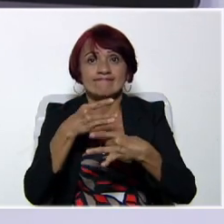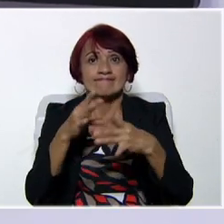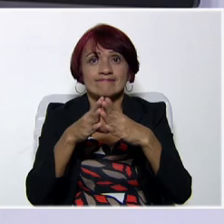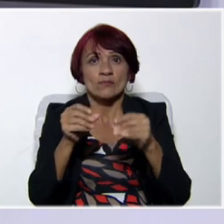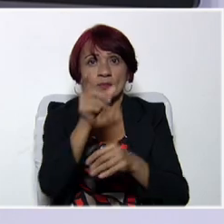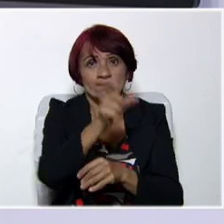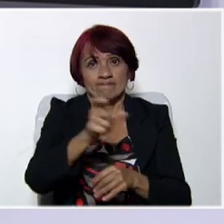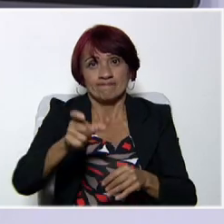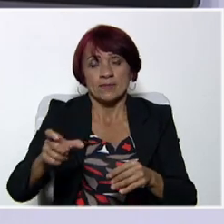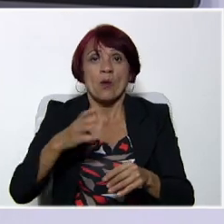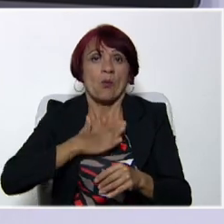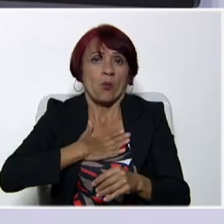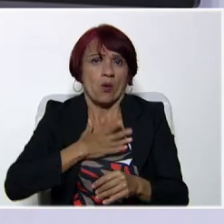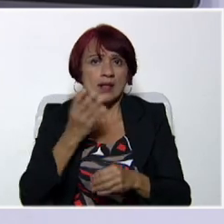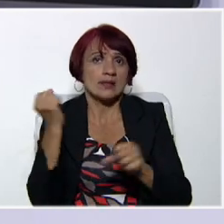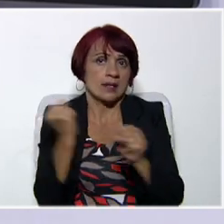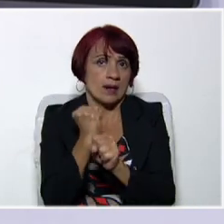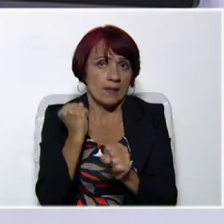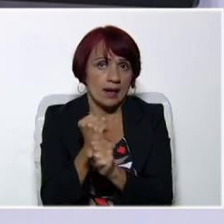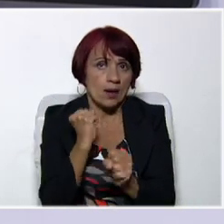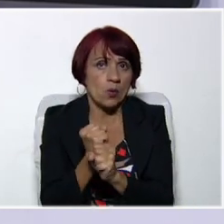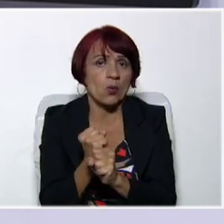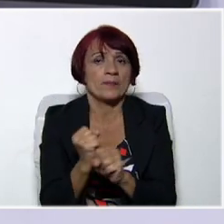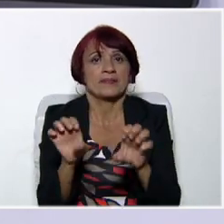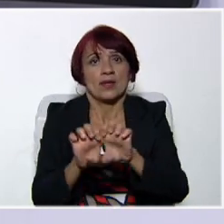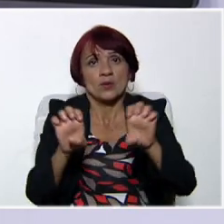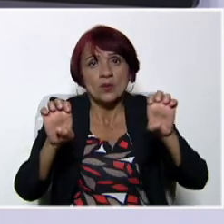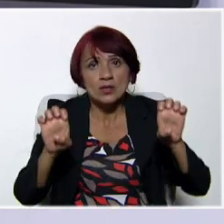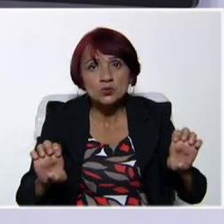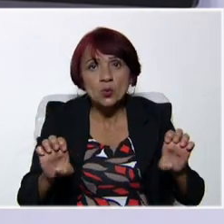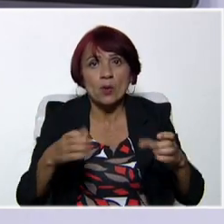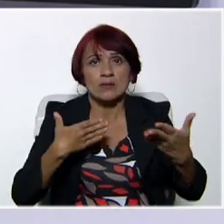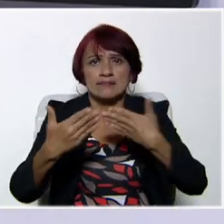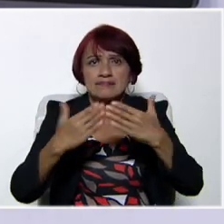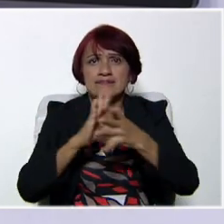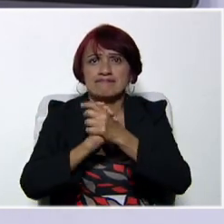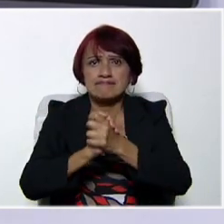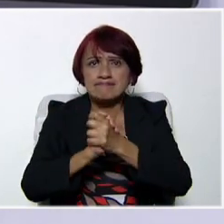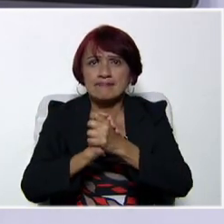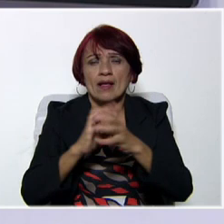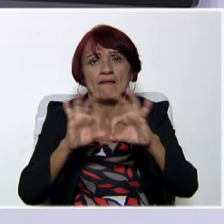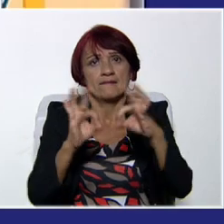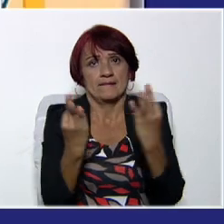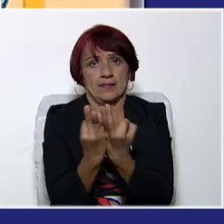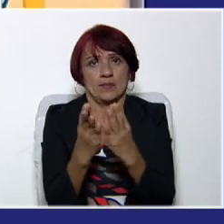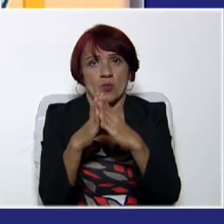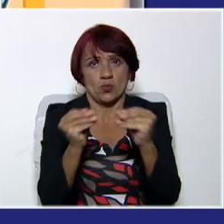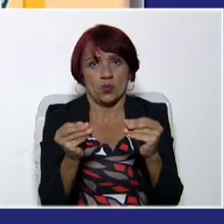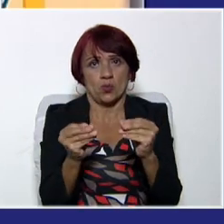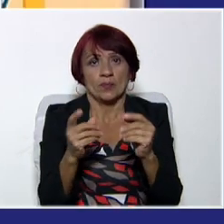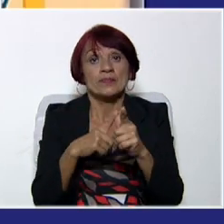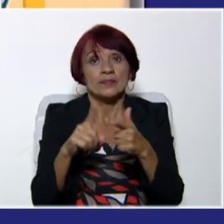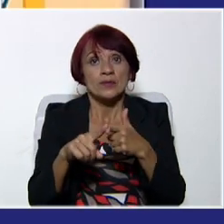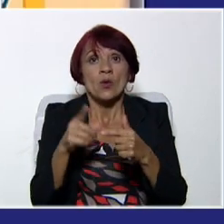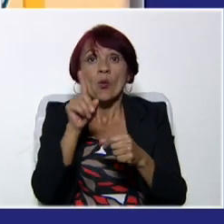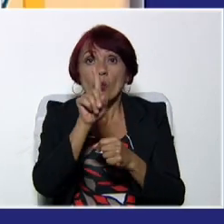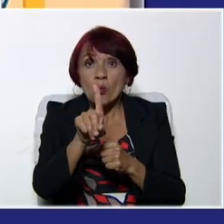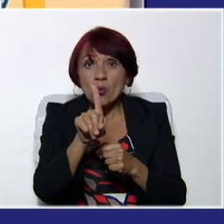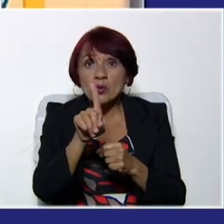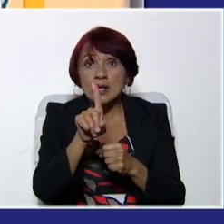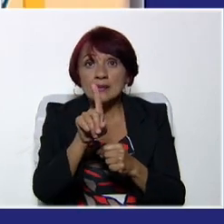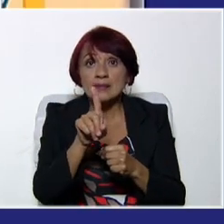Y estos intereses pueden ser trabajo, educación, amistad o familiar. Entonces, una